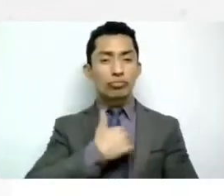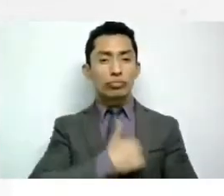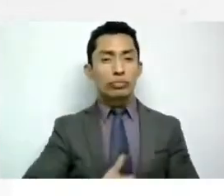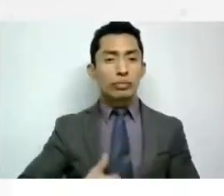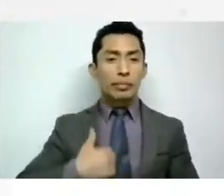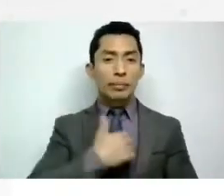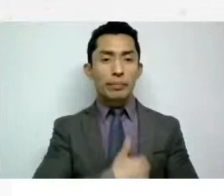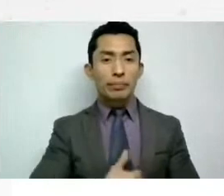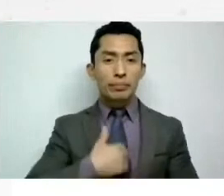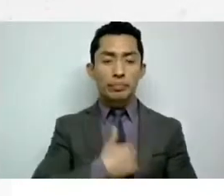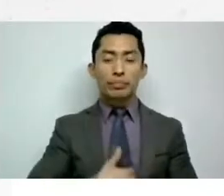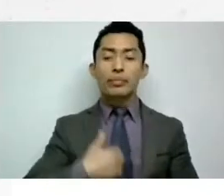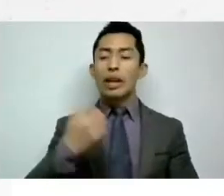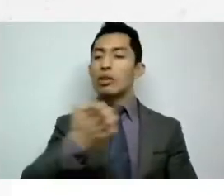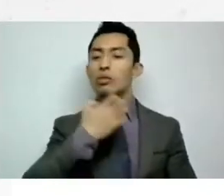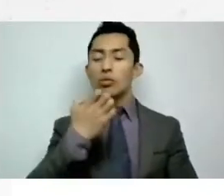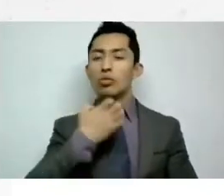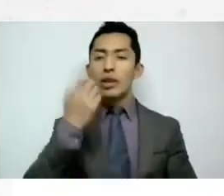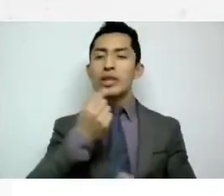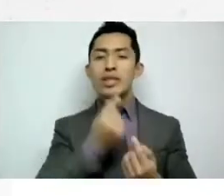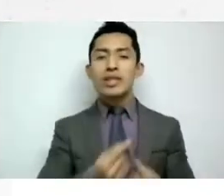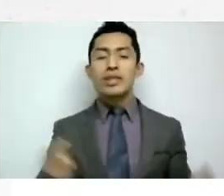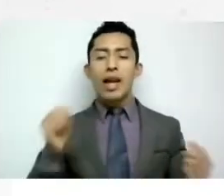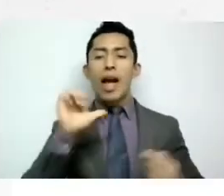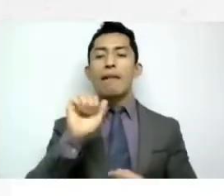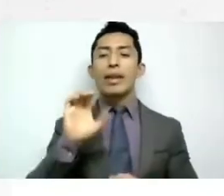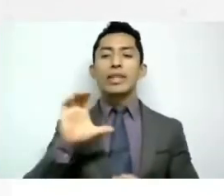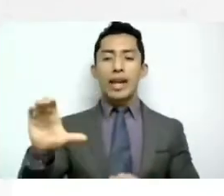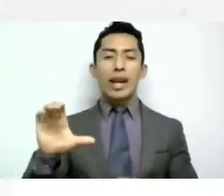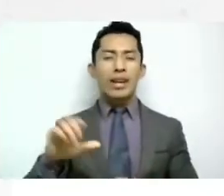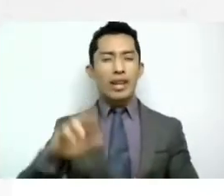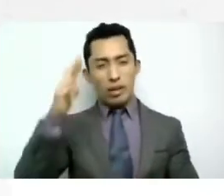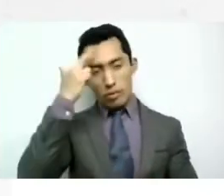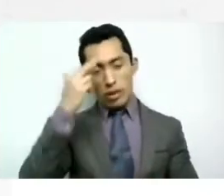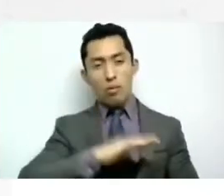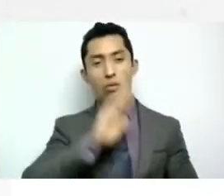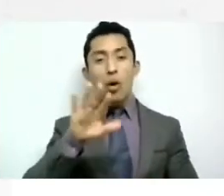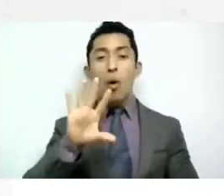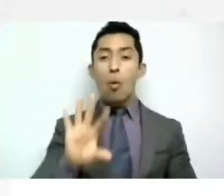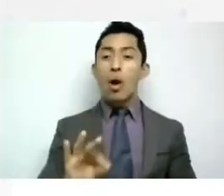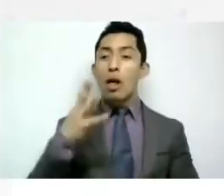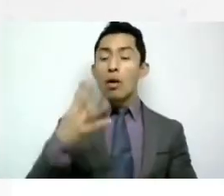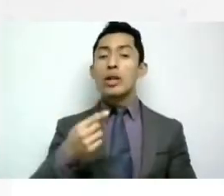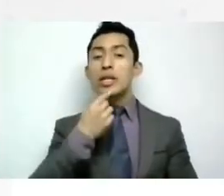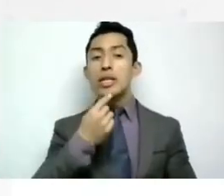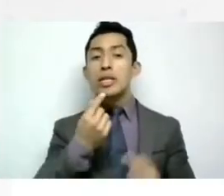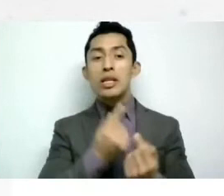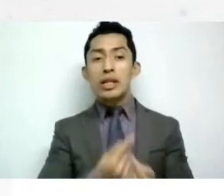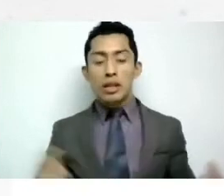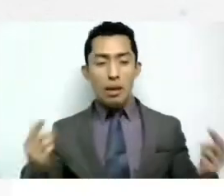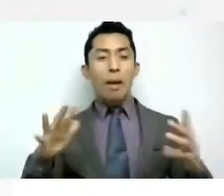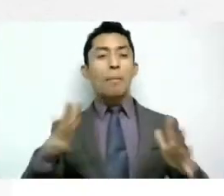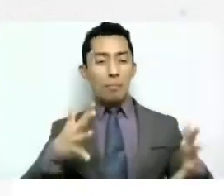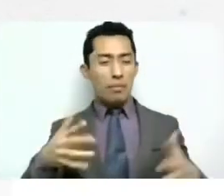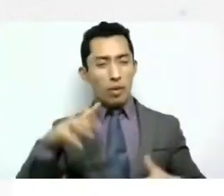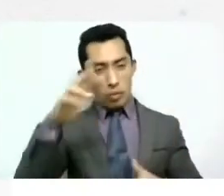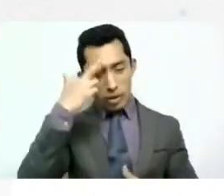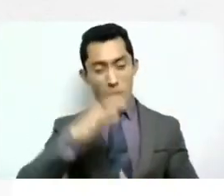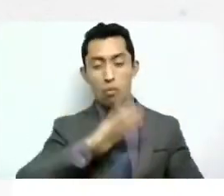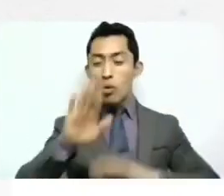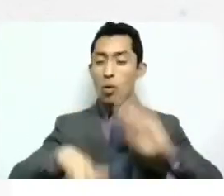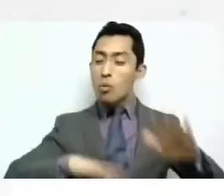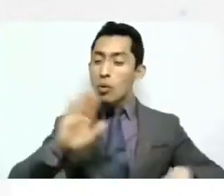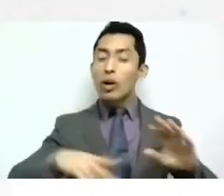guardería ABC donde fallecen alrededor de 44 niños más o menos y y qué pasa